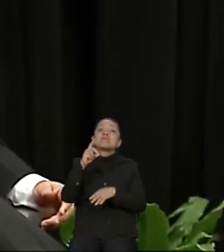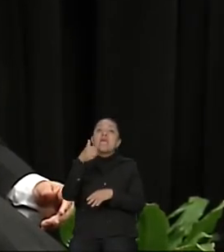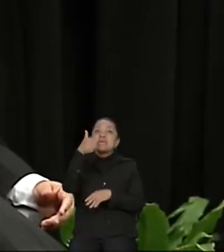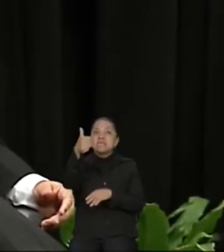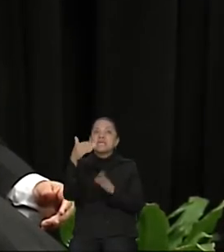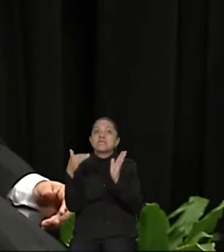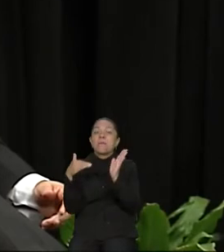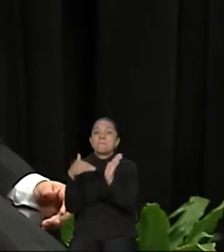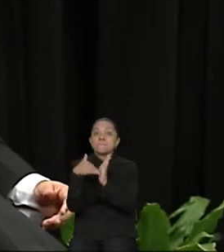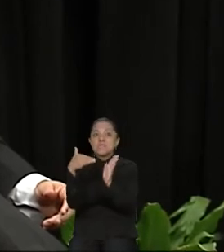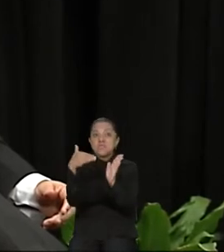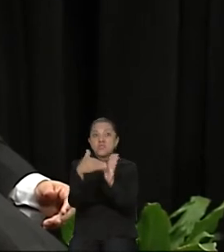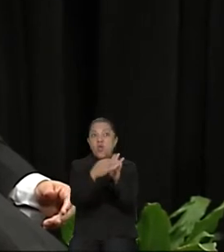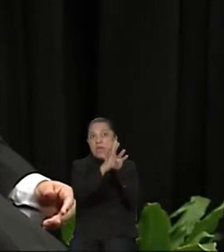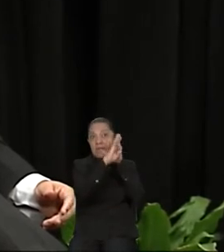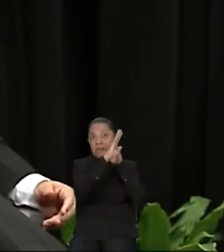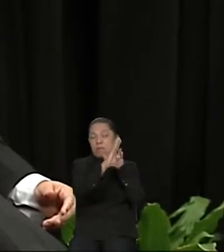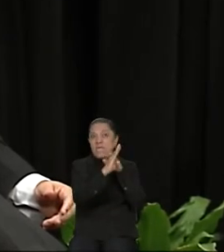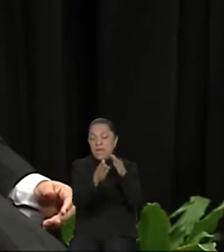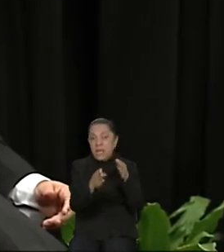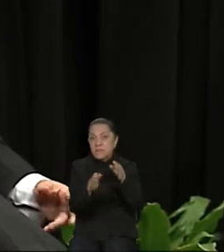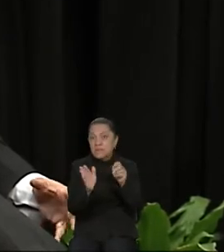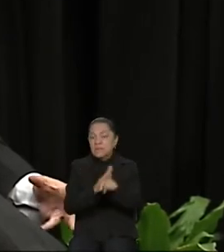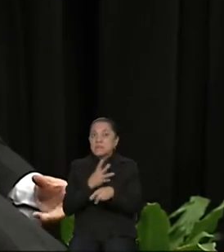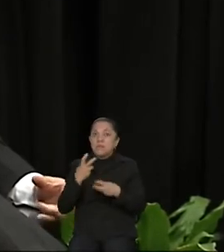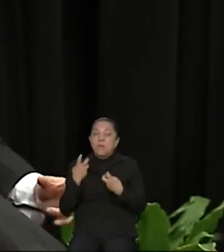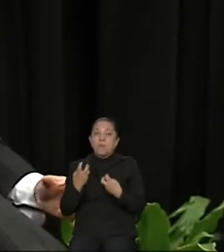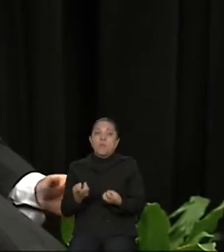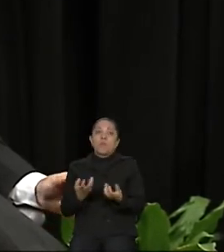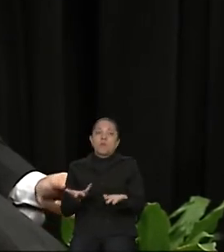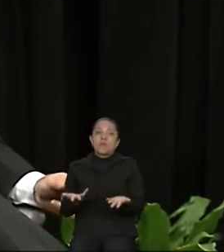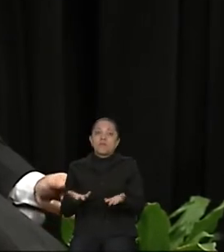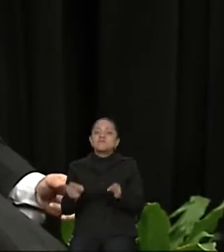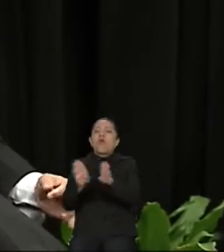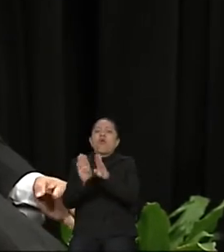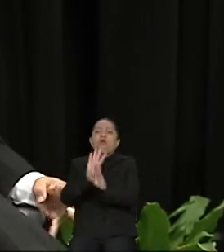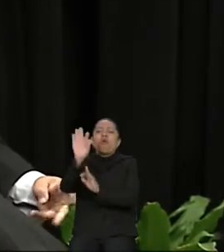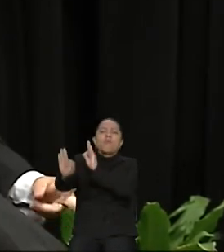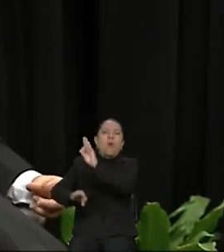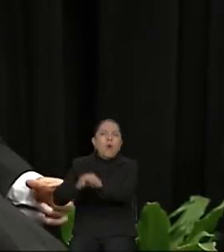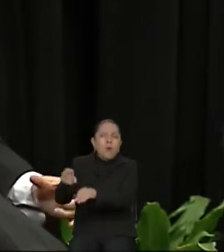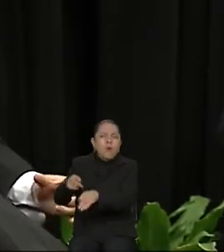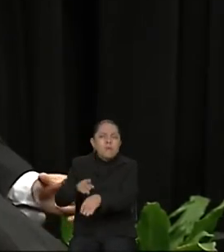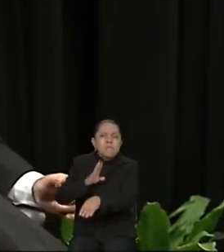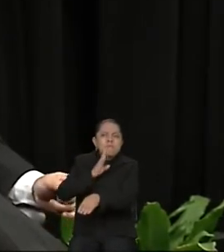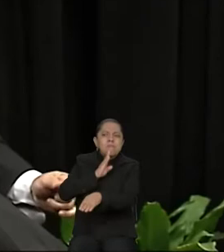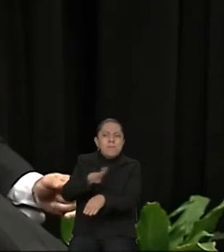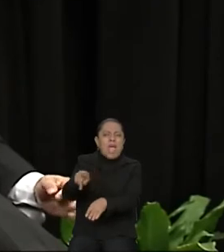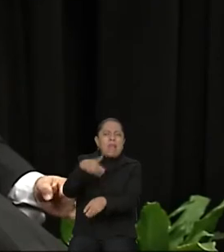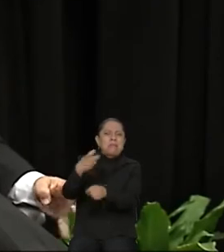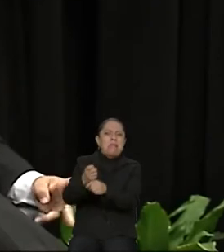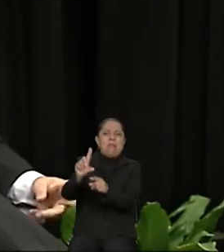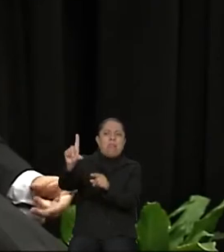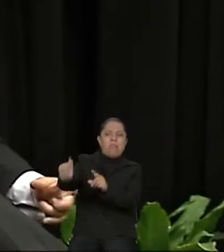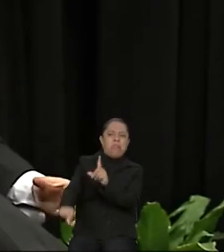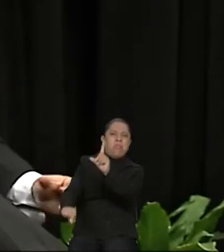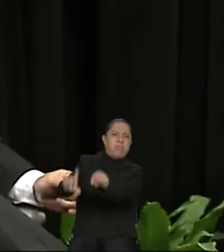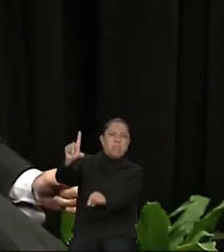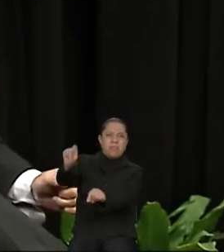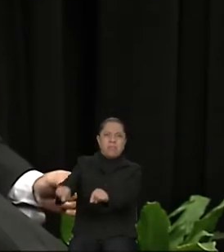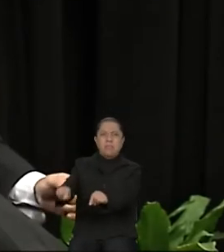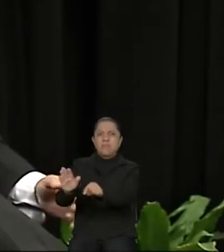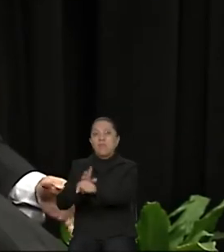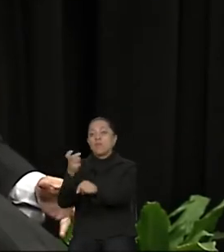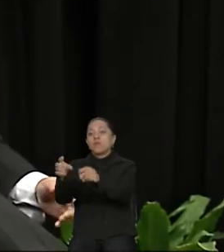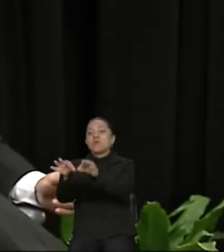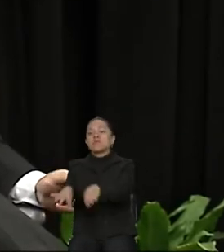emigrantes y por lo consiguiente, cómo los tratan, cómo los tratan como de segunda. Por eso es importante que nosotros tenemos